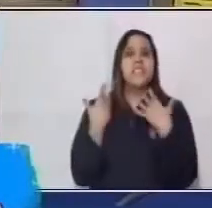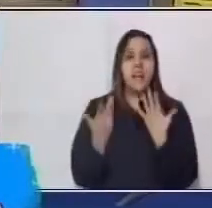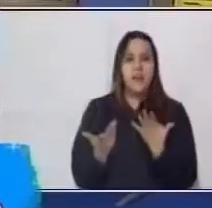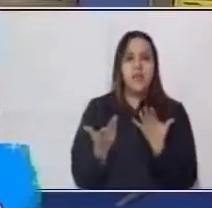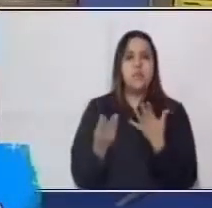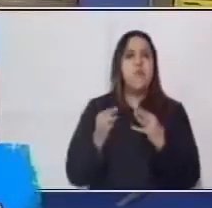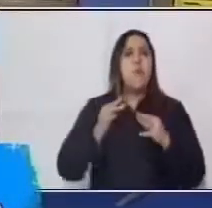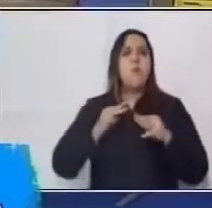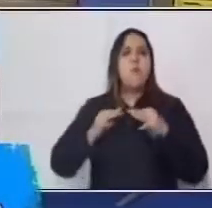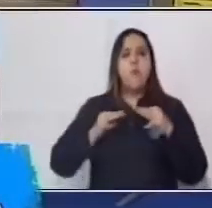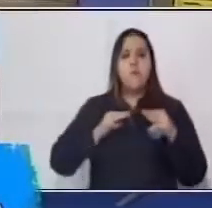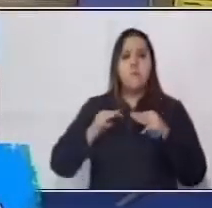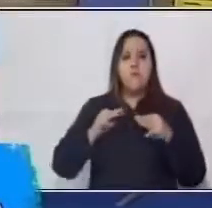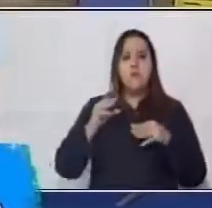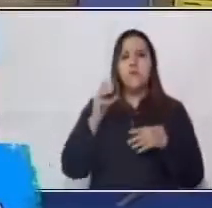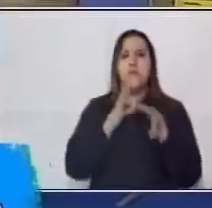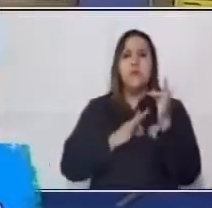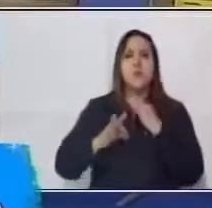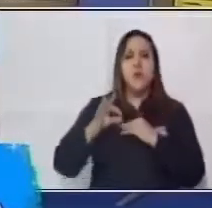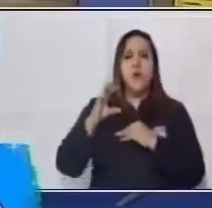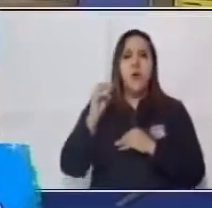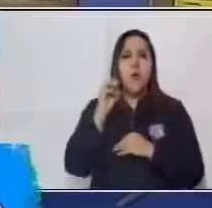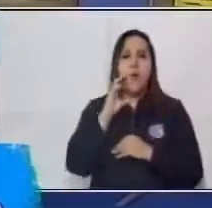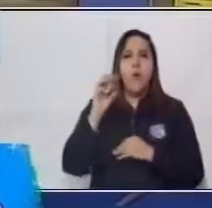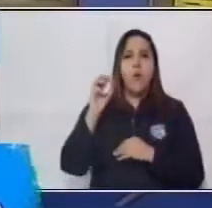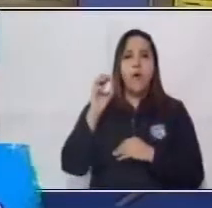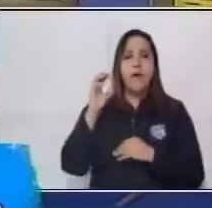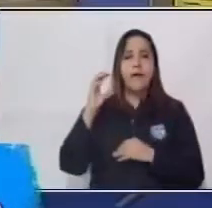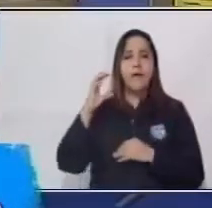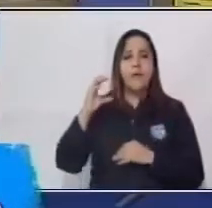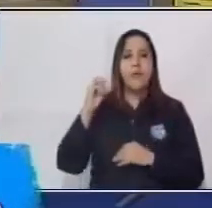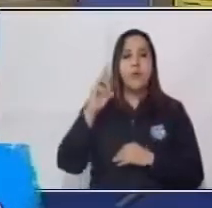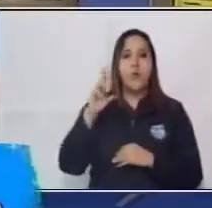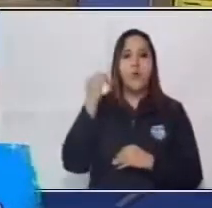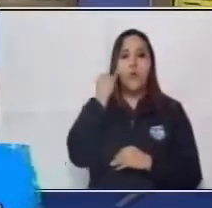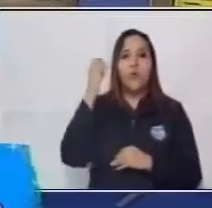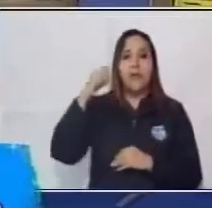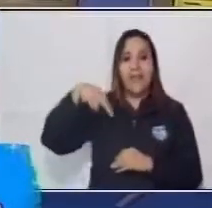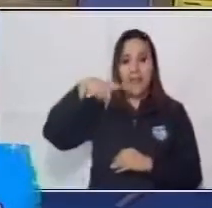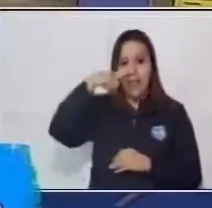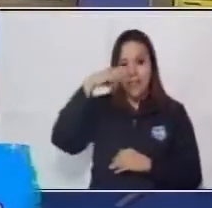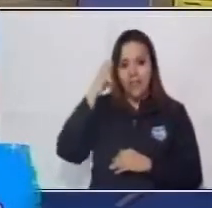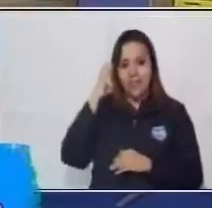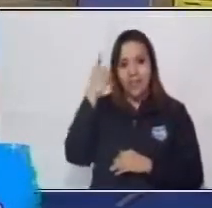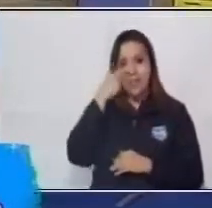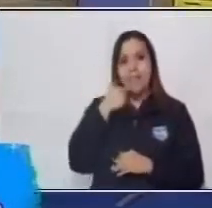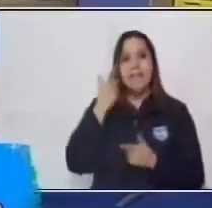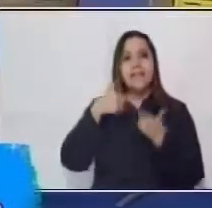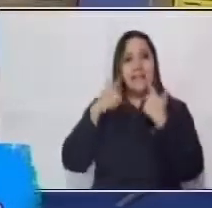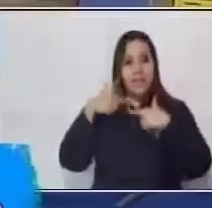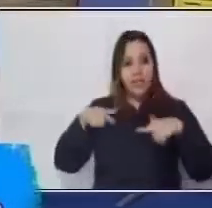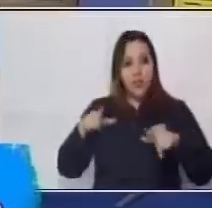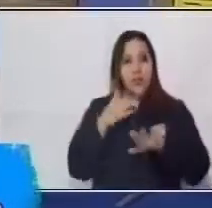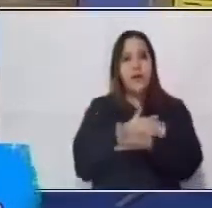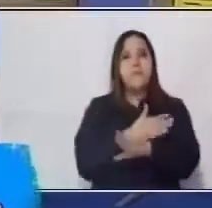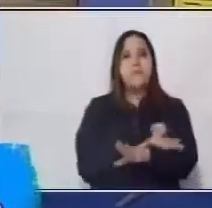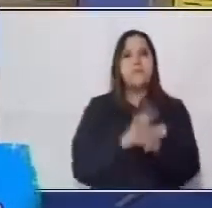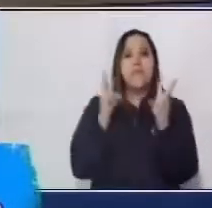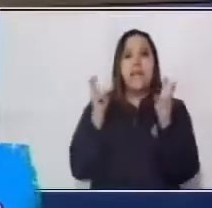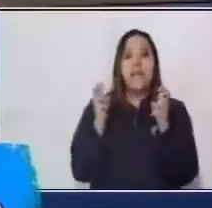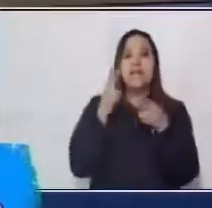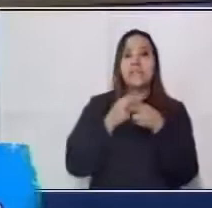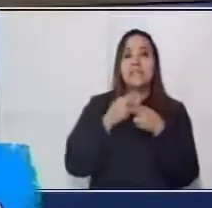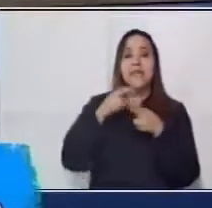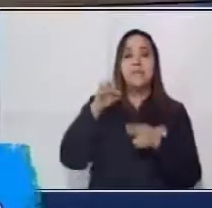en los pueblos originales. Tal es el caso del primero, que es la literatura precolombina que podemos ver